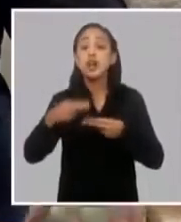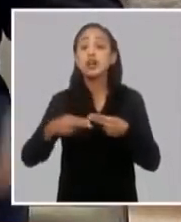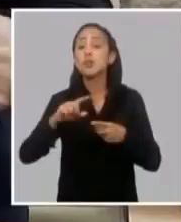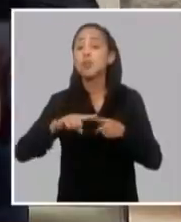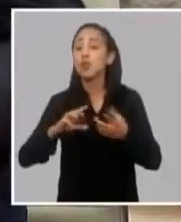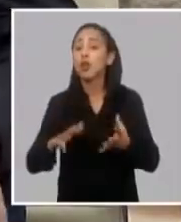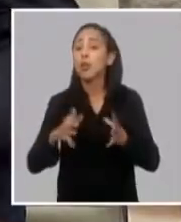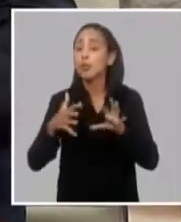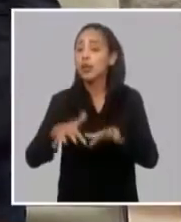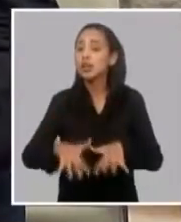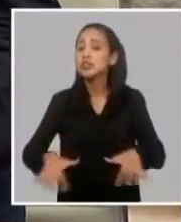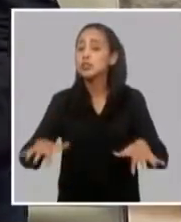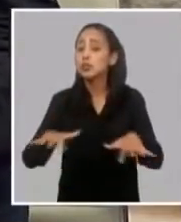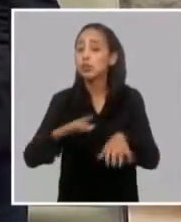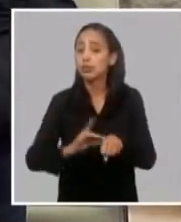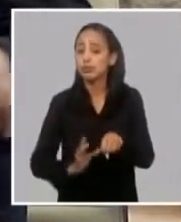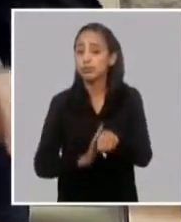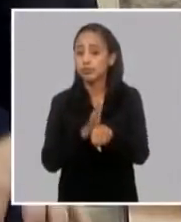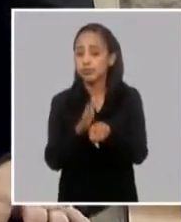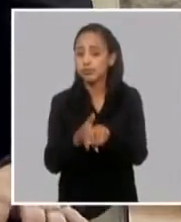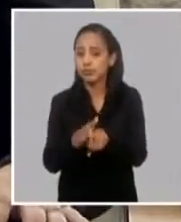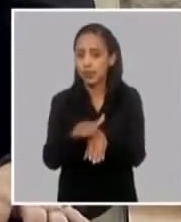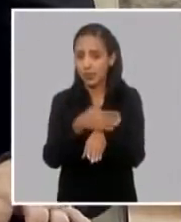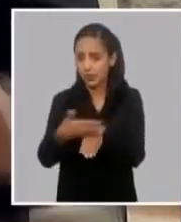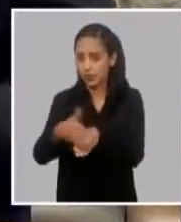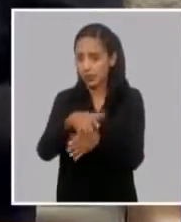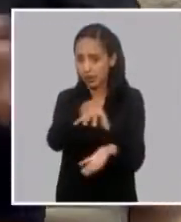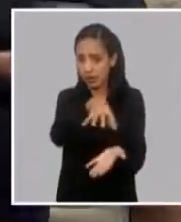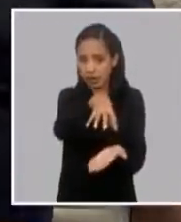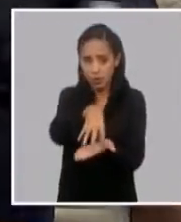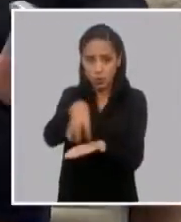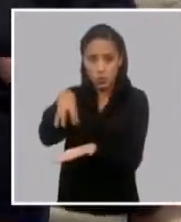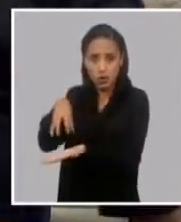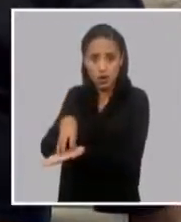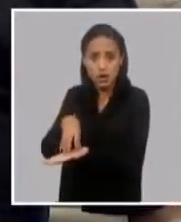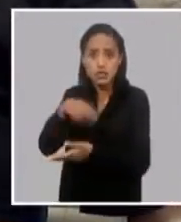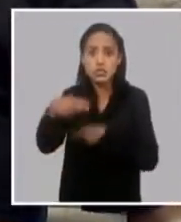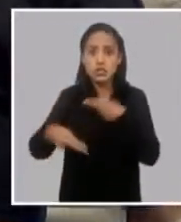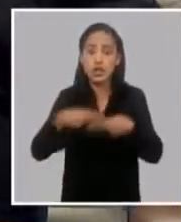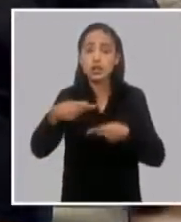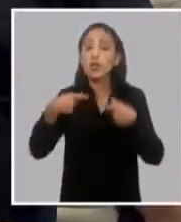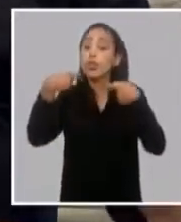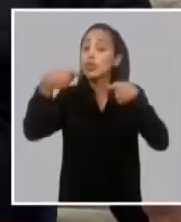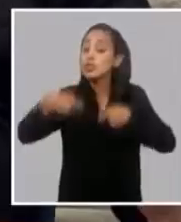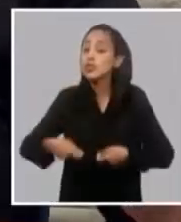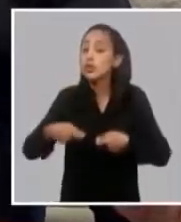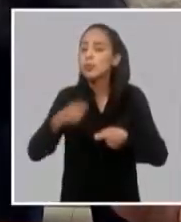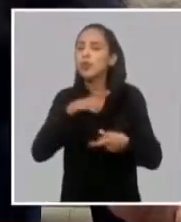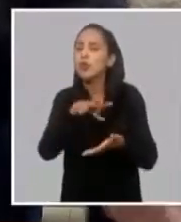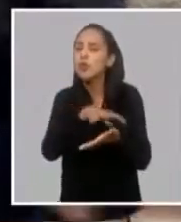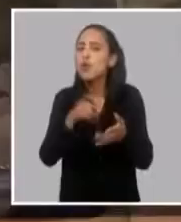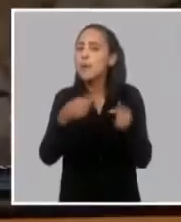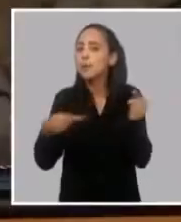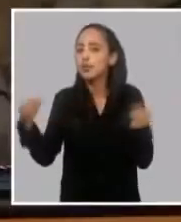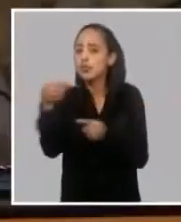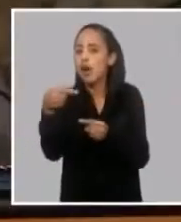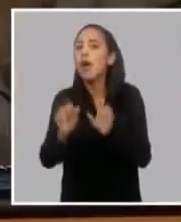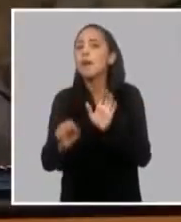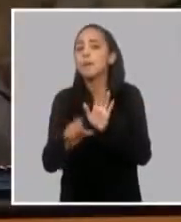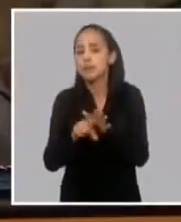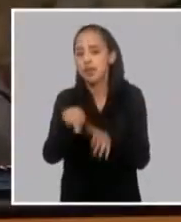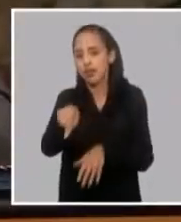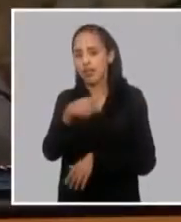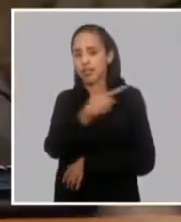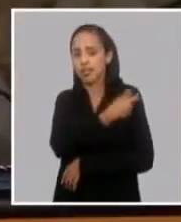complejidad de la situación de la COVID en determinados territorios se ha ido tomando decisiones de prioridades y es